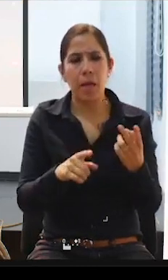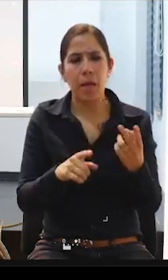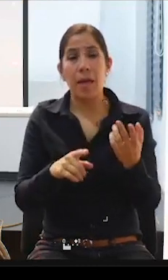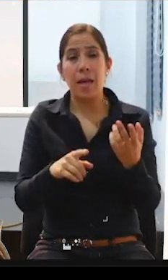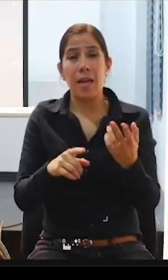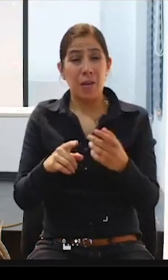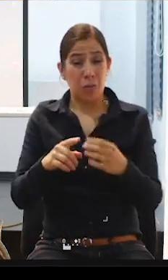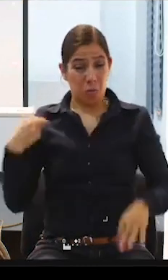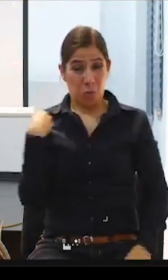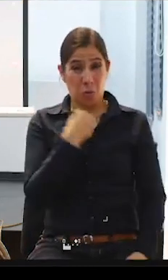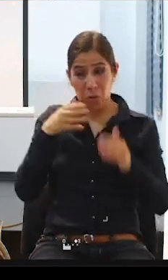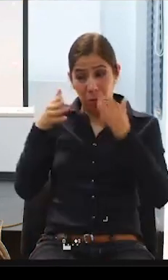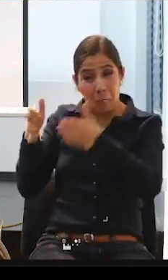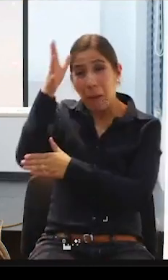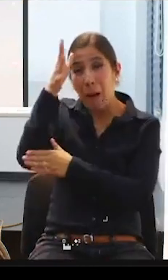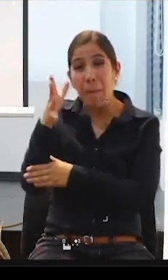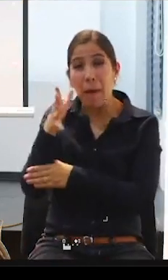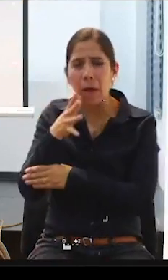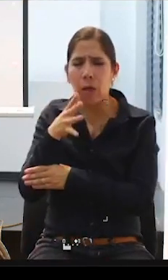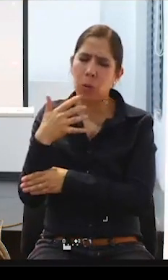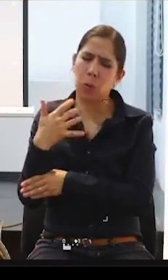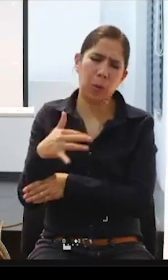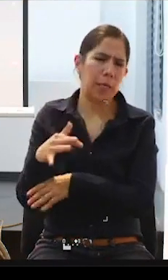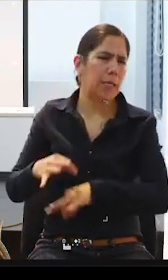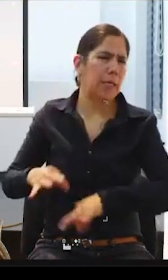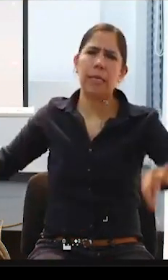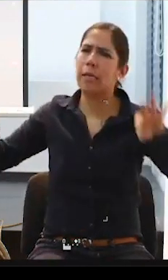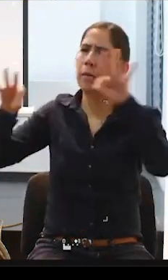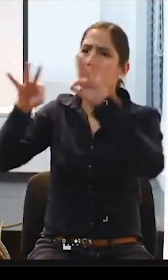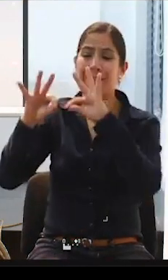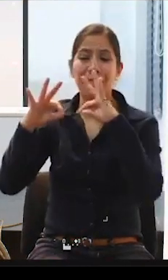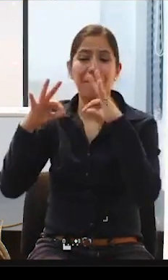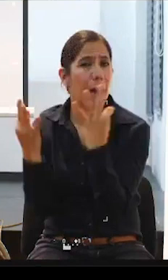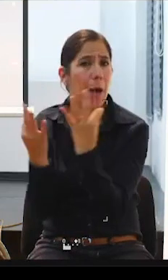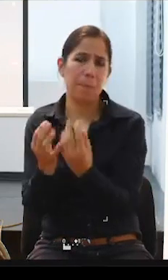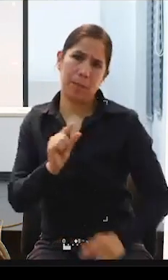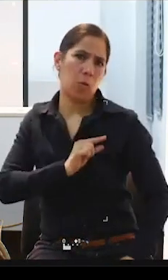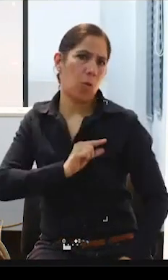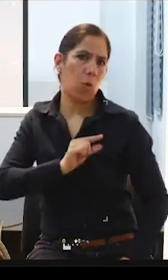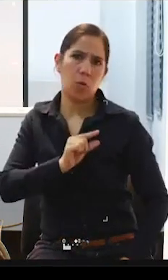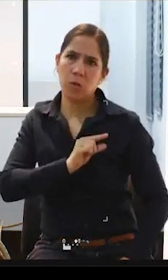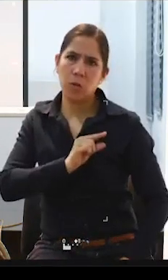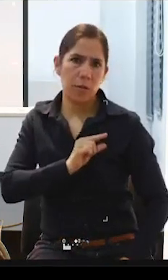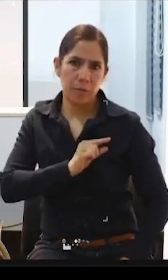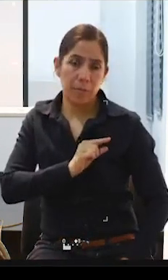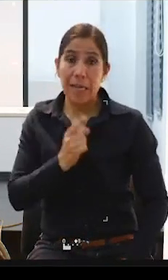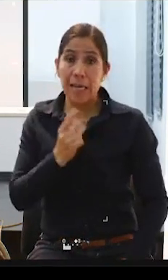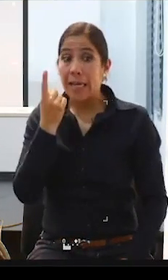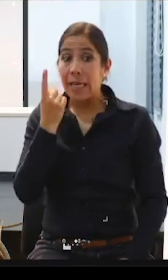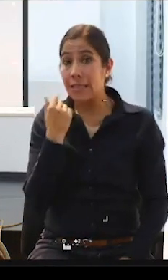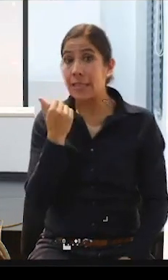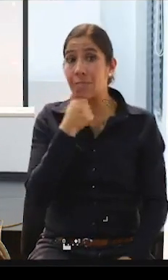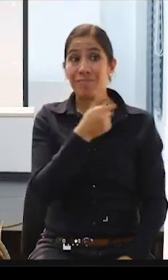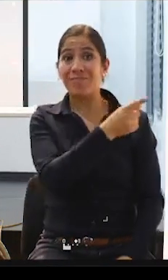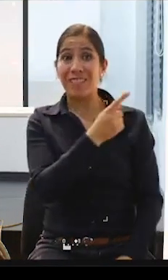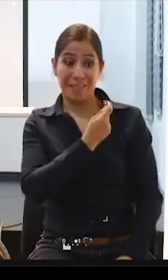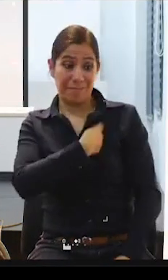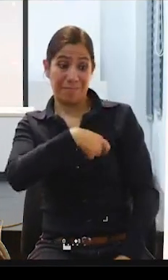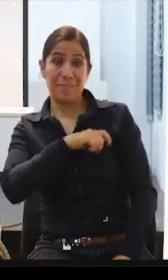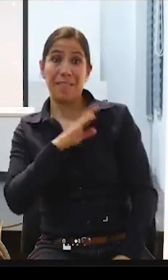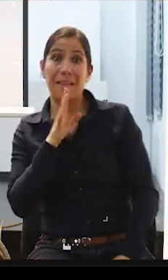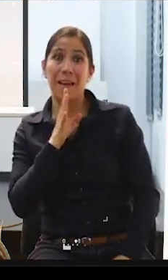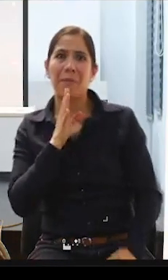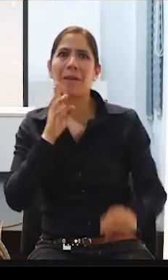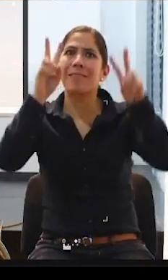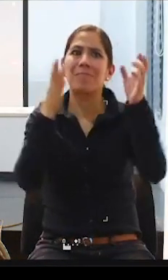porque son los primeros a los que hay que concientizar. Margarita hablaba hace un poco del derecho a la sexualidad, estando una vez en una